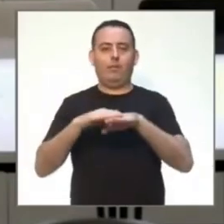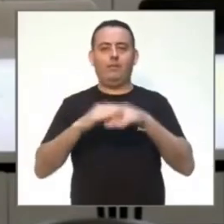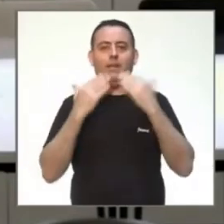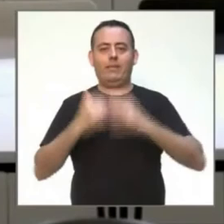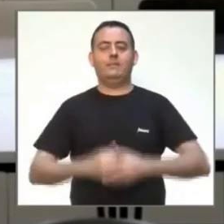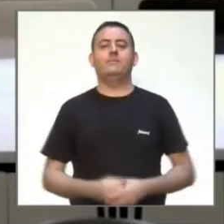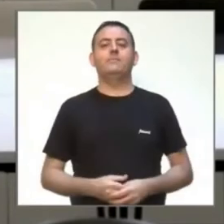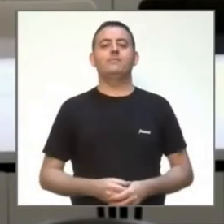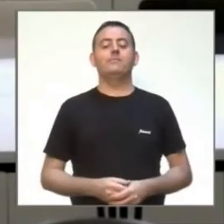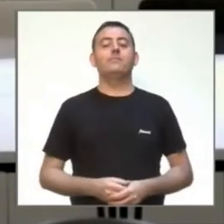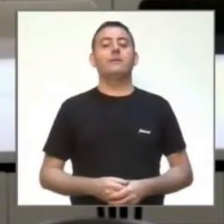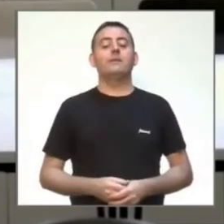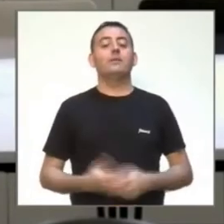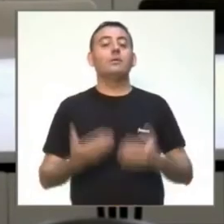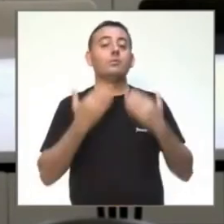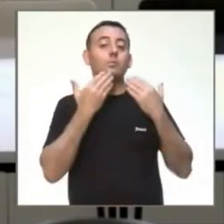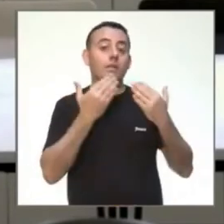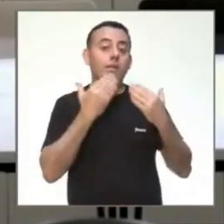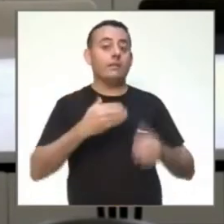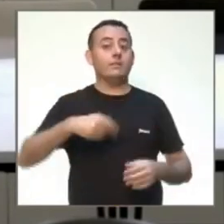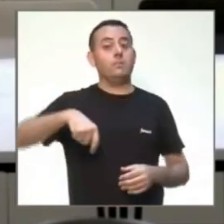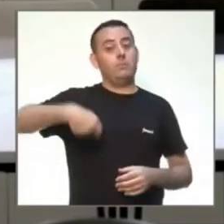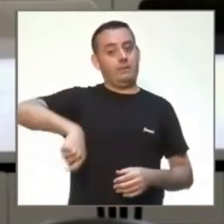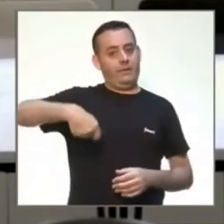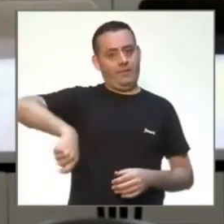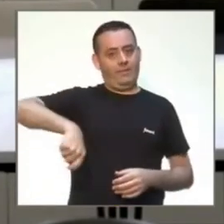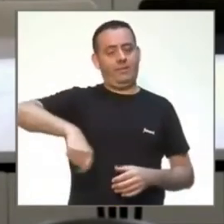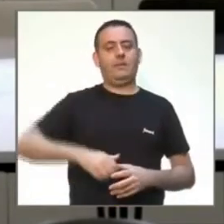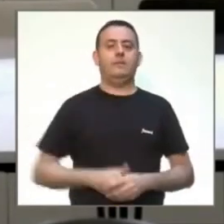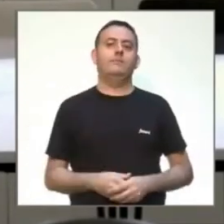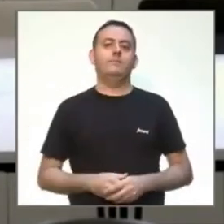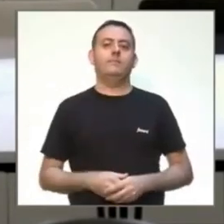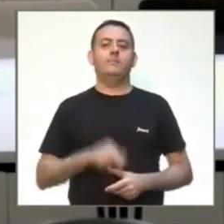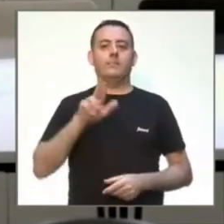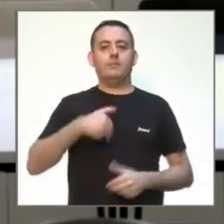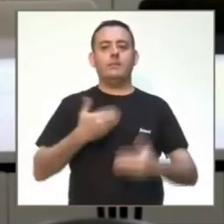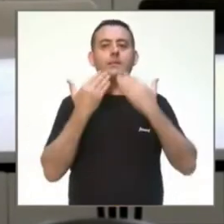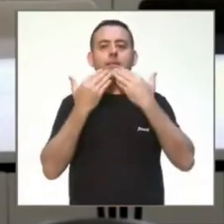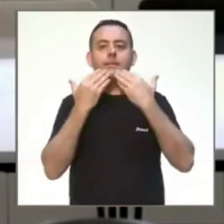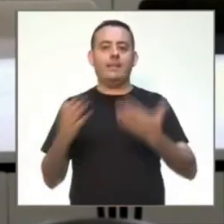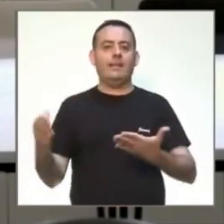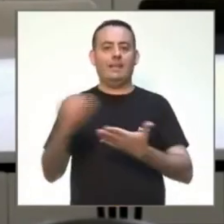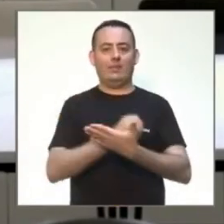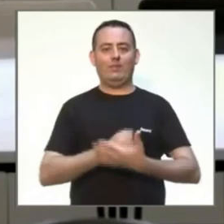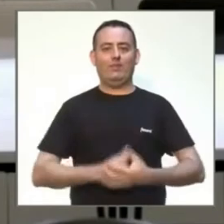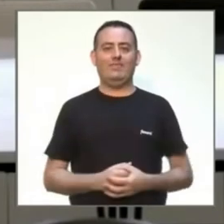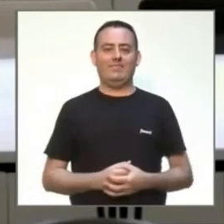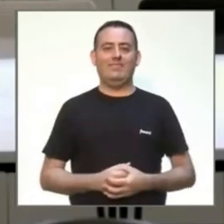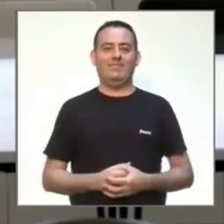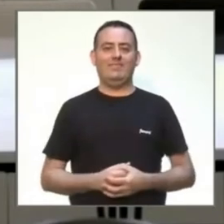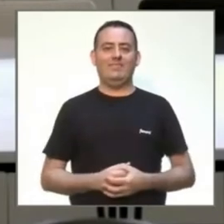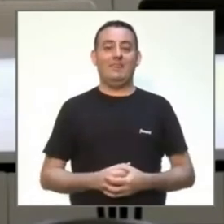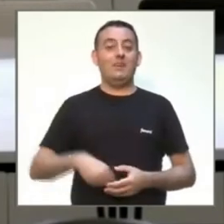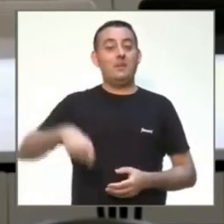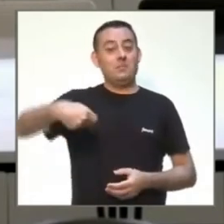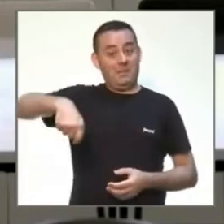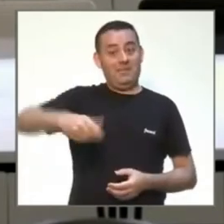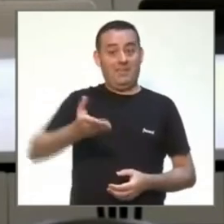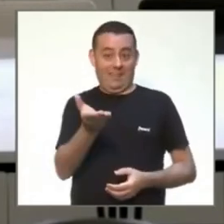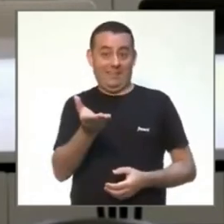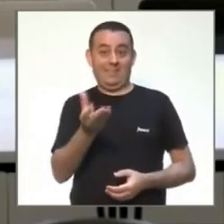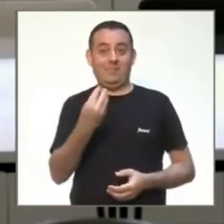Muchísimas gracias, presidente, y gracias a todos. Como dice el presidente,